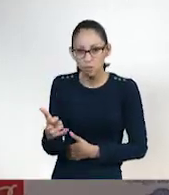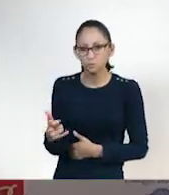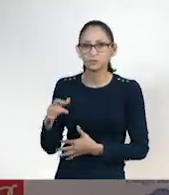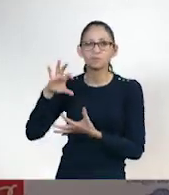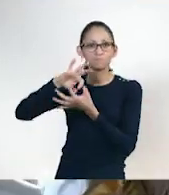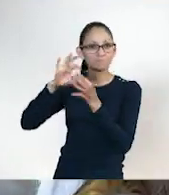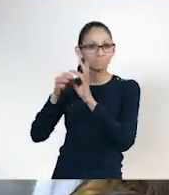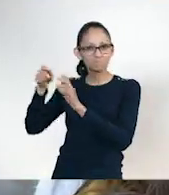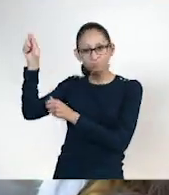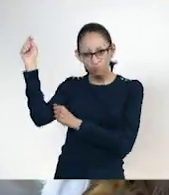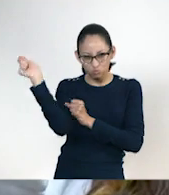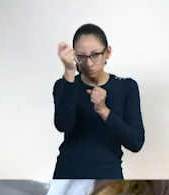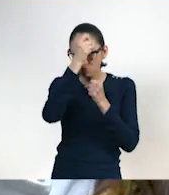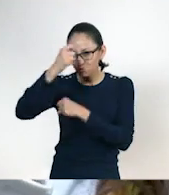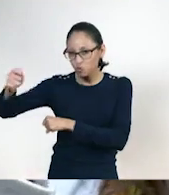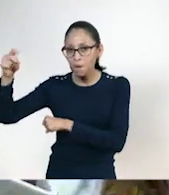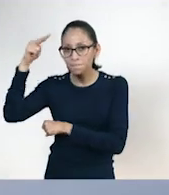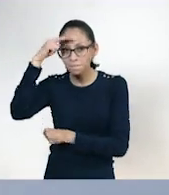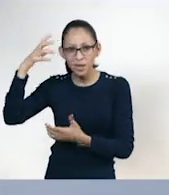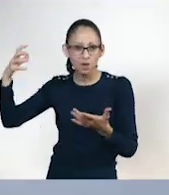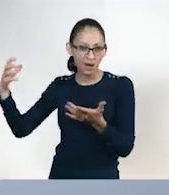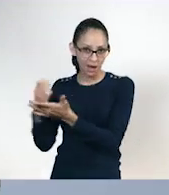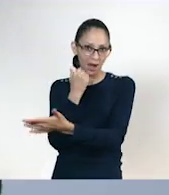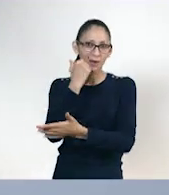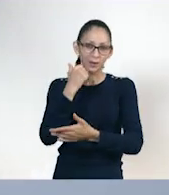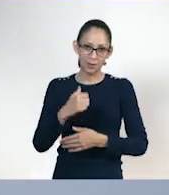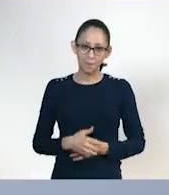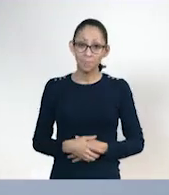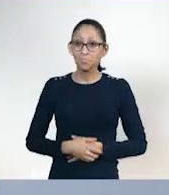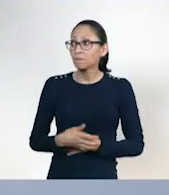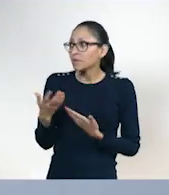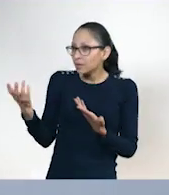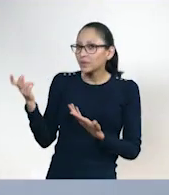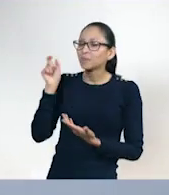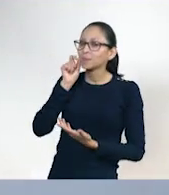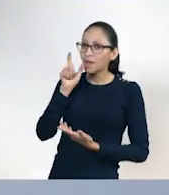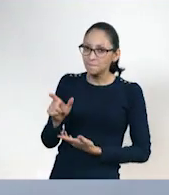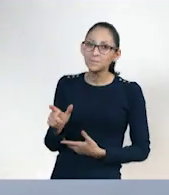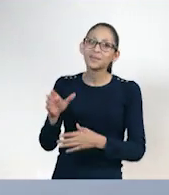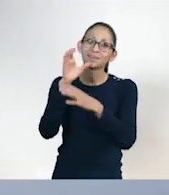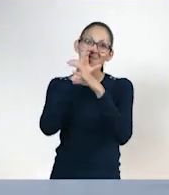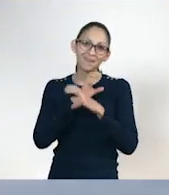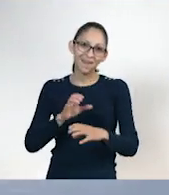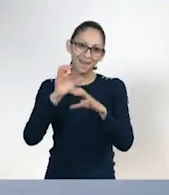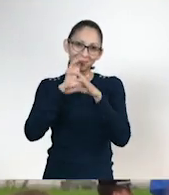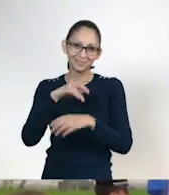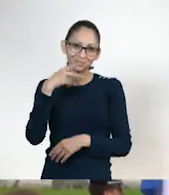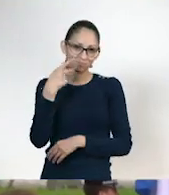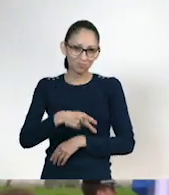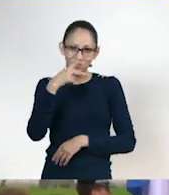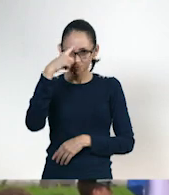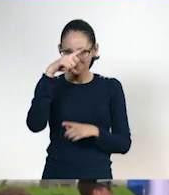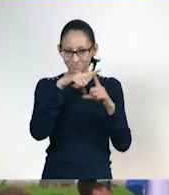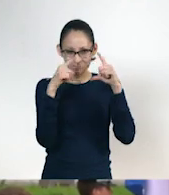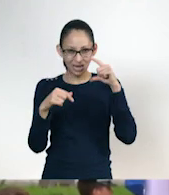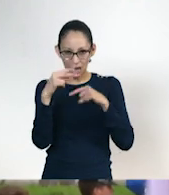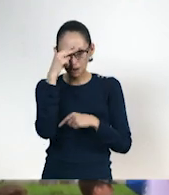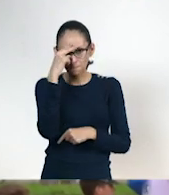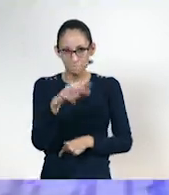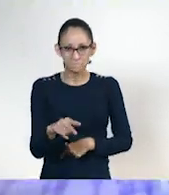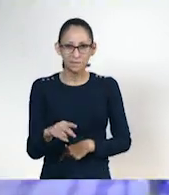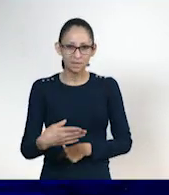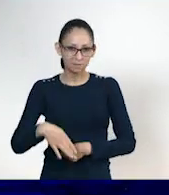nuestra bandera desde lo más alto del podio y entonar las notas de nuestro himno nacional mexicano en las